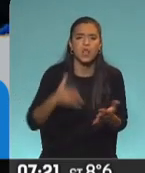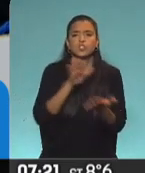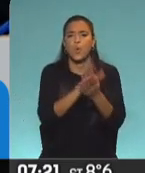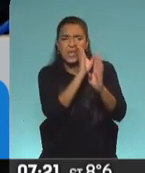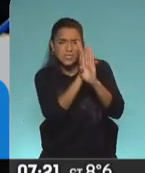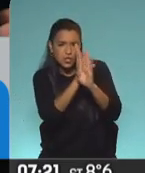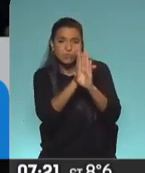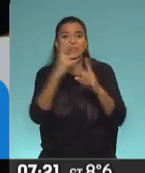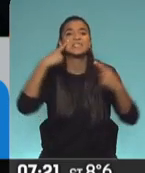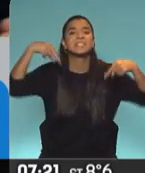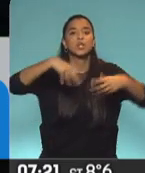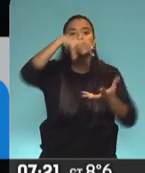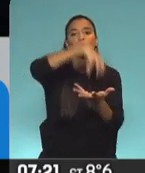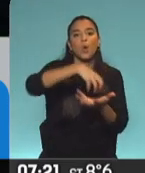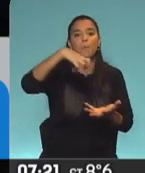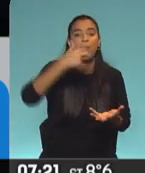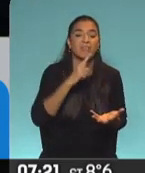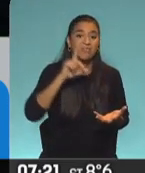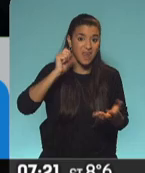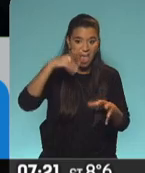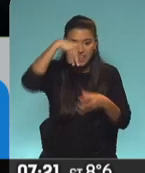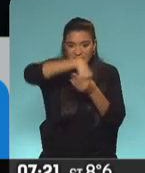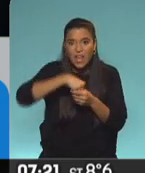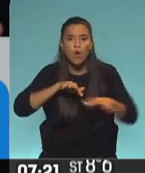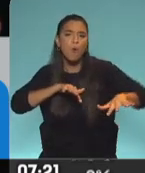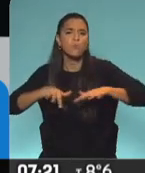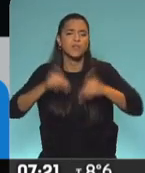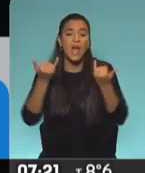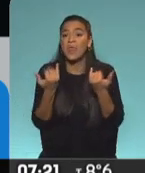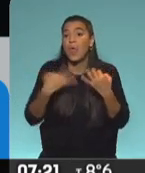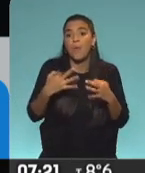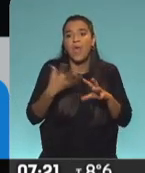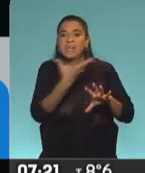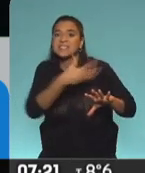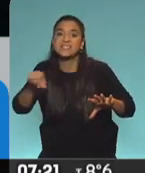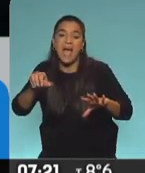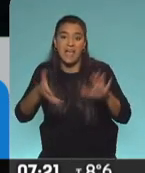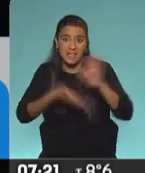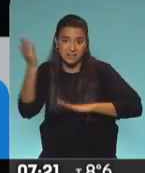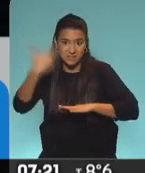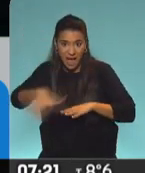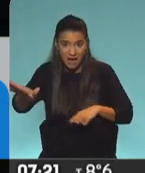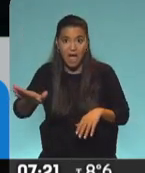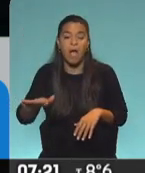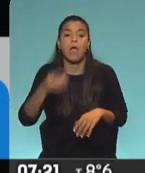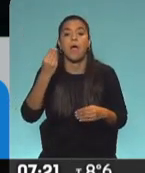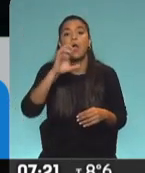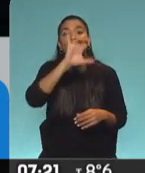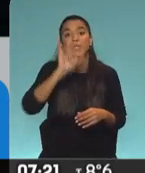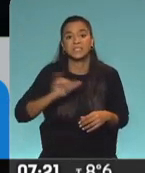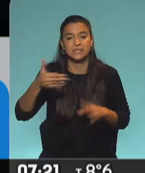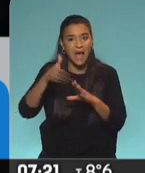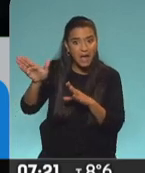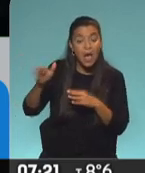espionaje al Patria, se produce un movimiento interno por el cual había que desplazar, sacarlo de la escena política a Alan Ruiz.